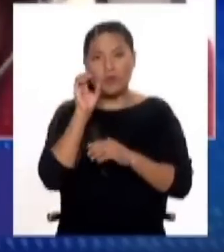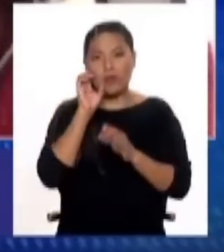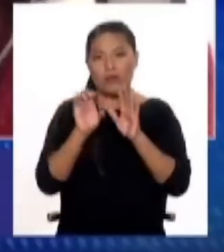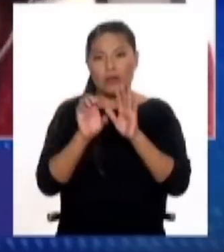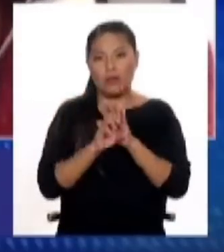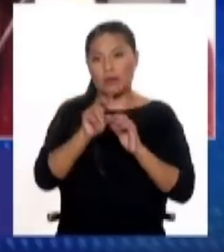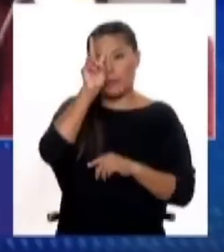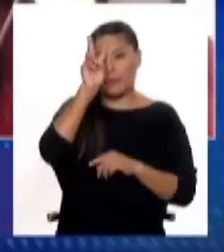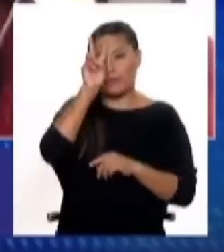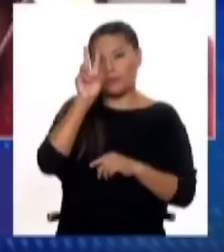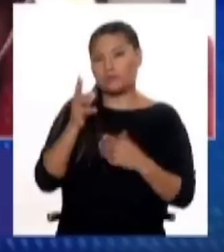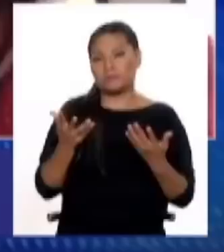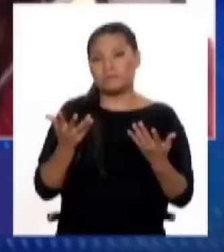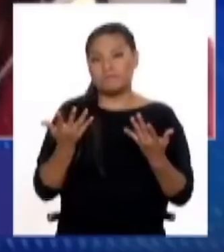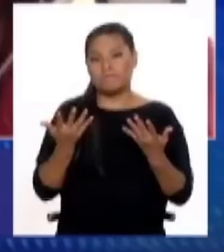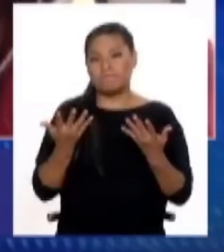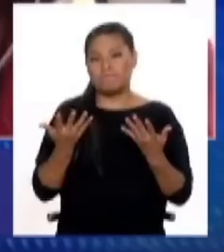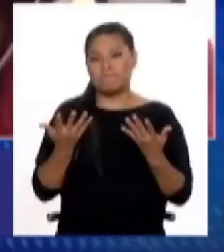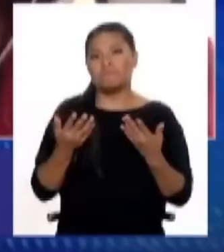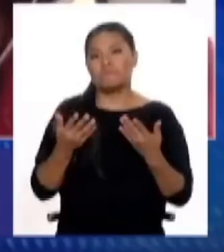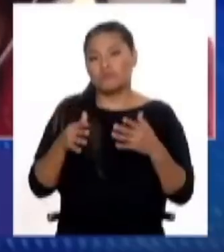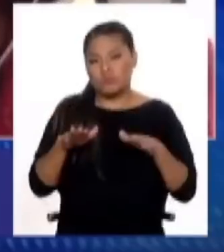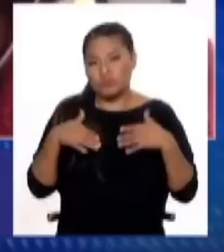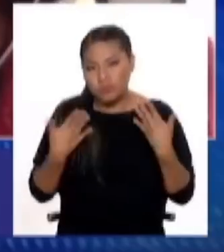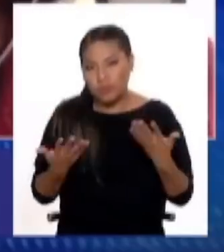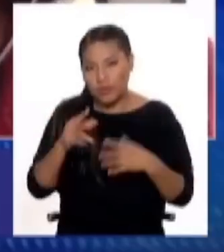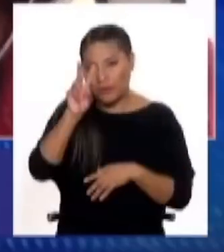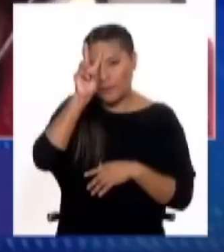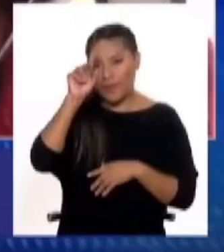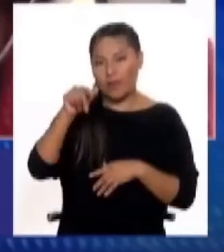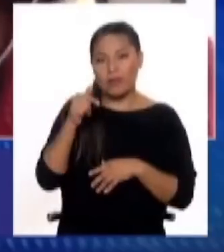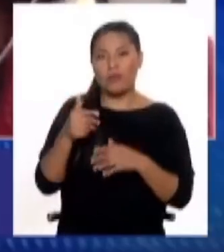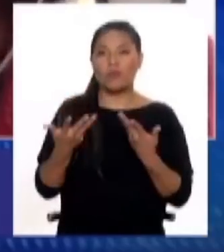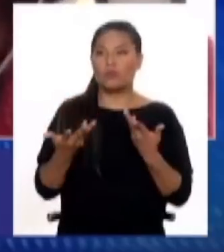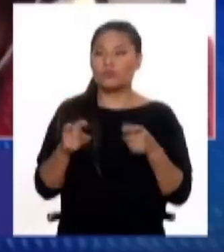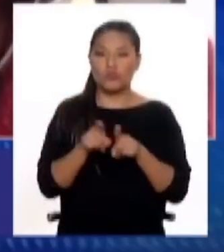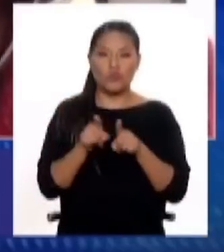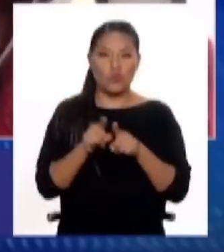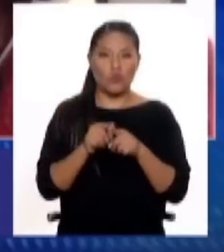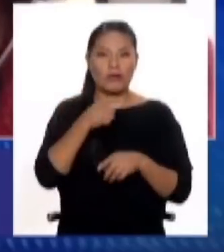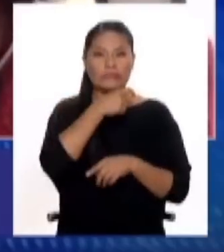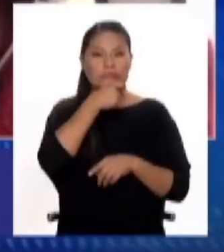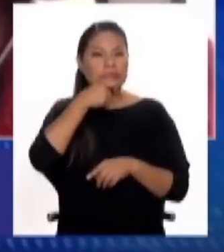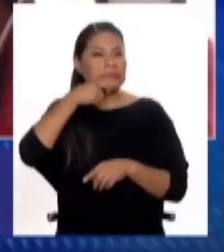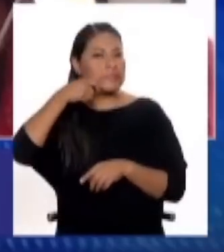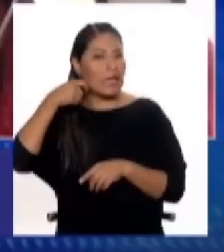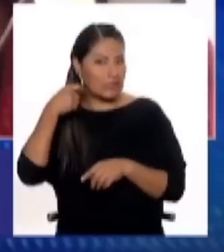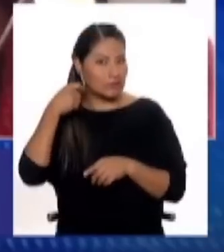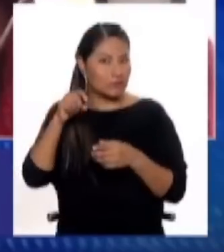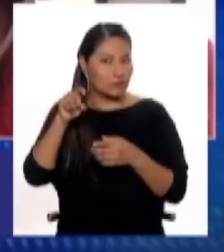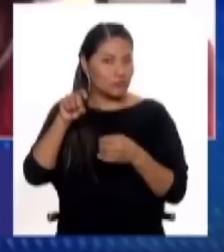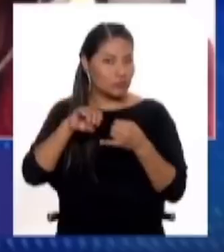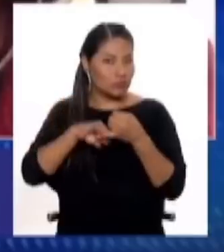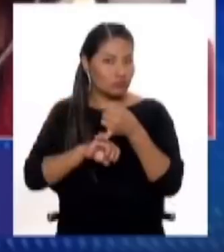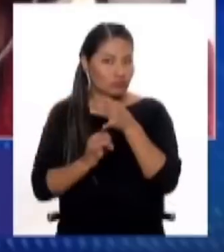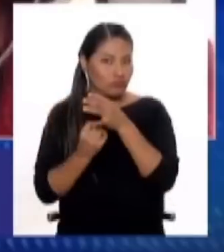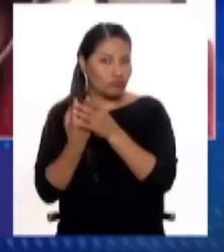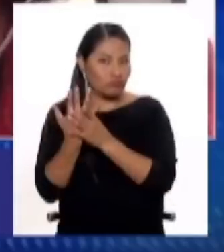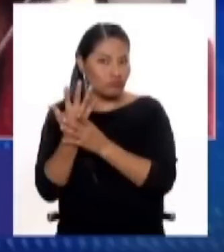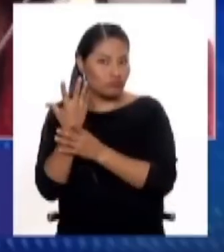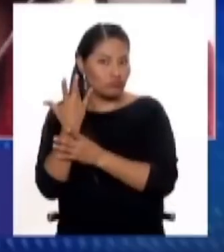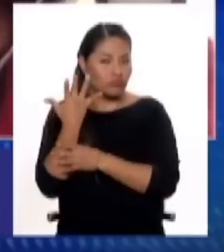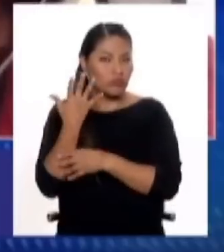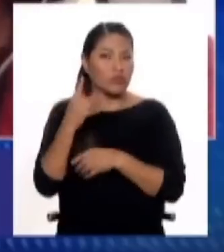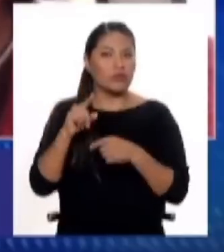para Perú vamos a... Es muy probable que se tenga una condición seca nuevamente en la primavera, ¿no? Octubre, noviembre,